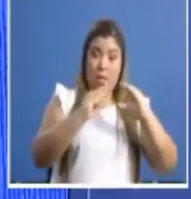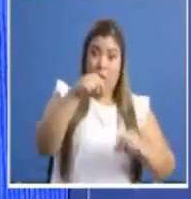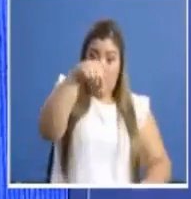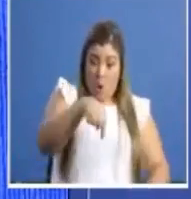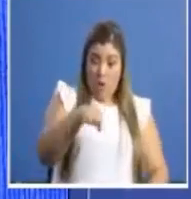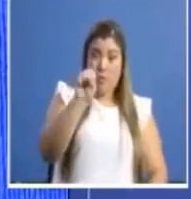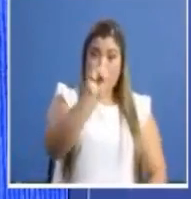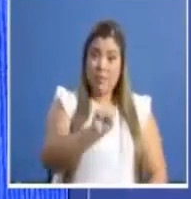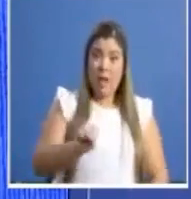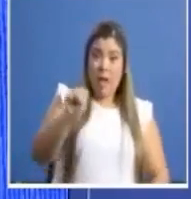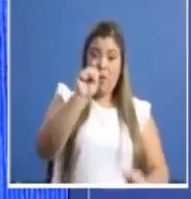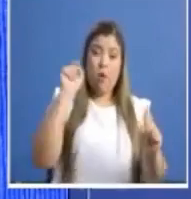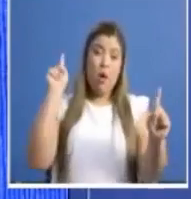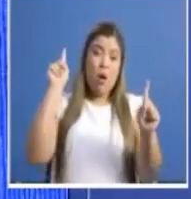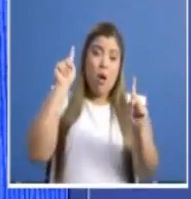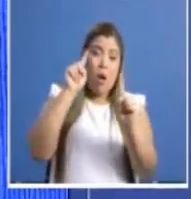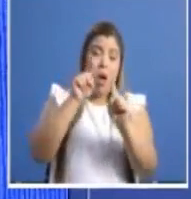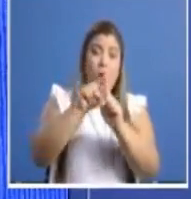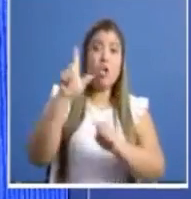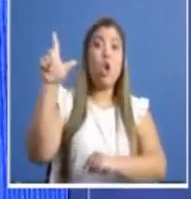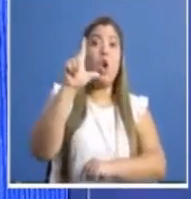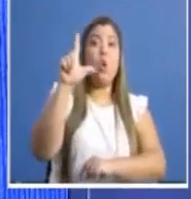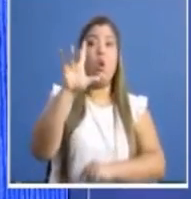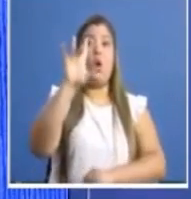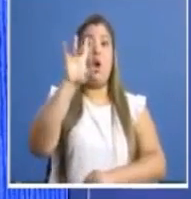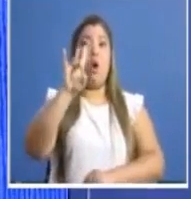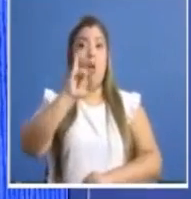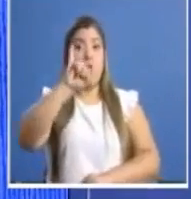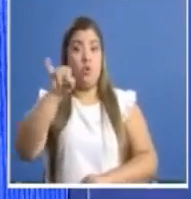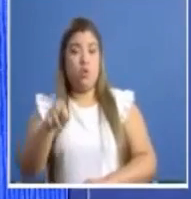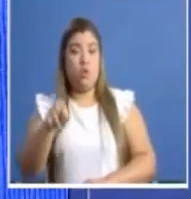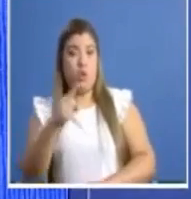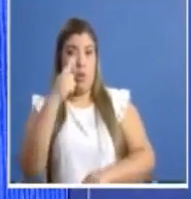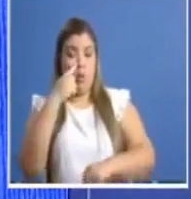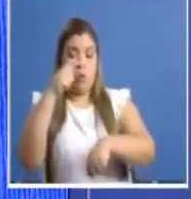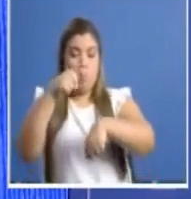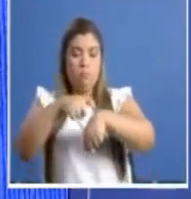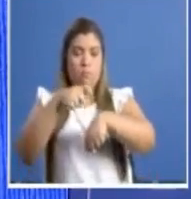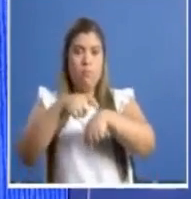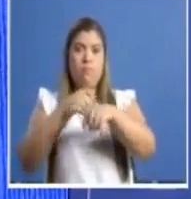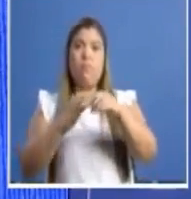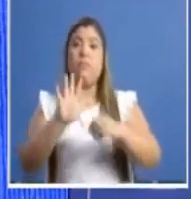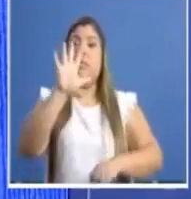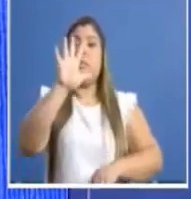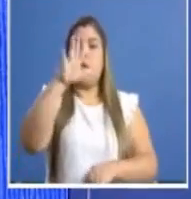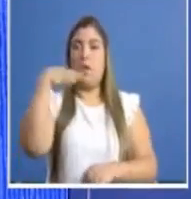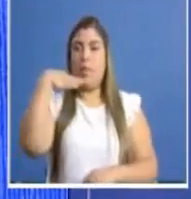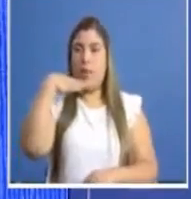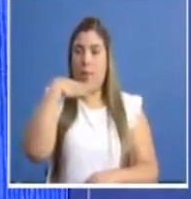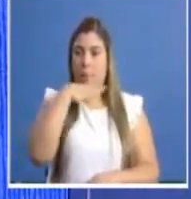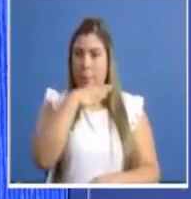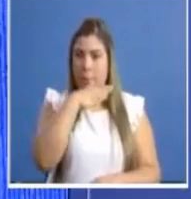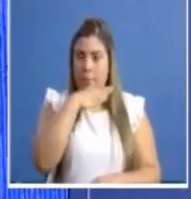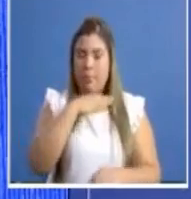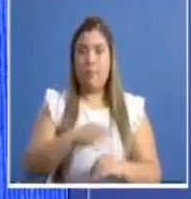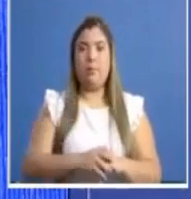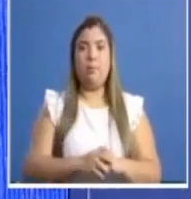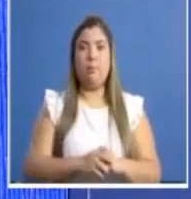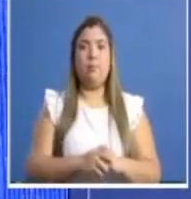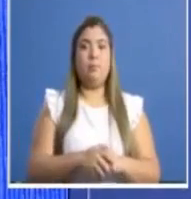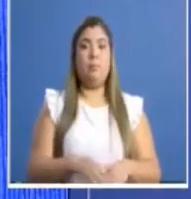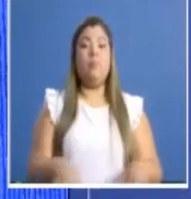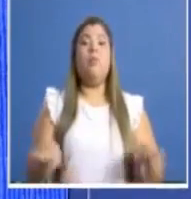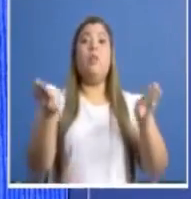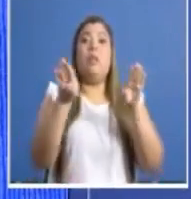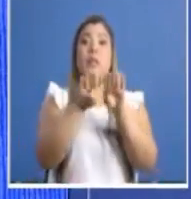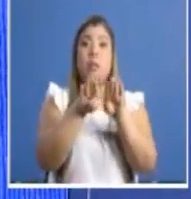sábado hasta el lunes 8 de junio, hasta las 5 de la madrugada. Paralelamente,